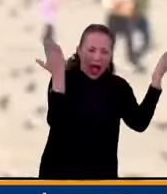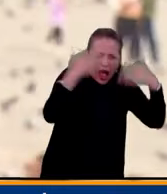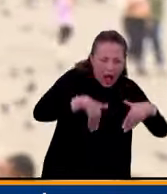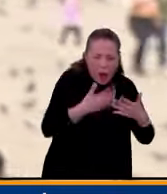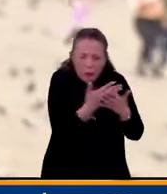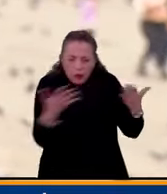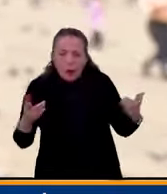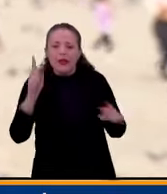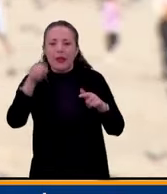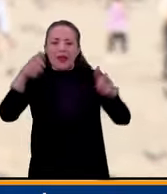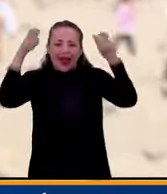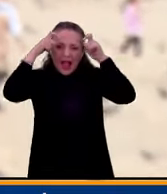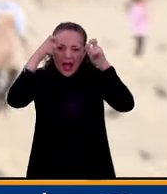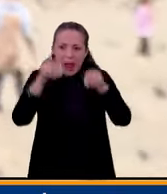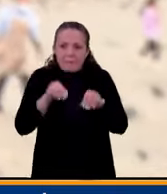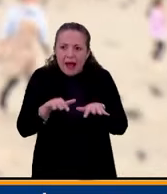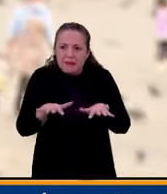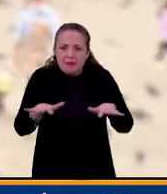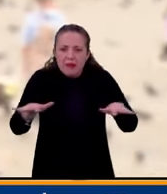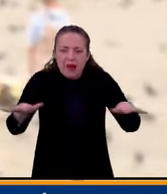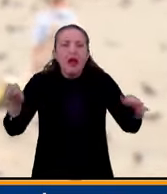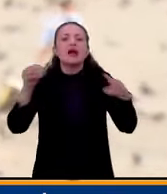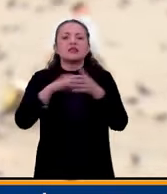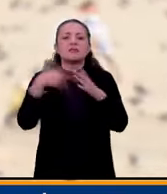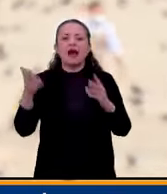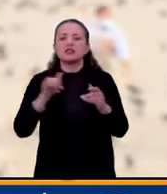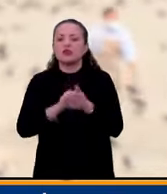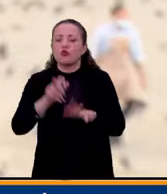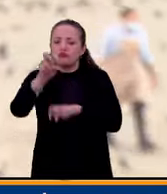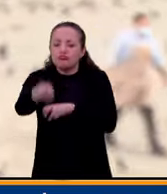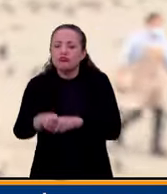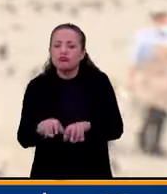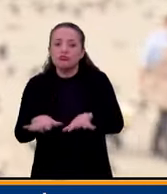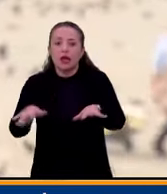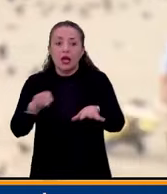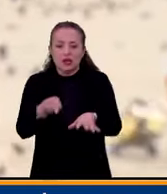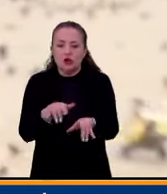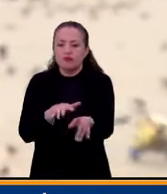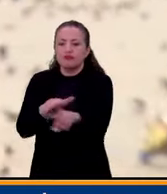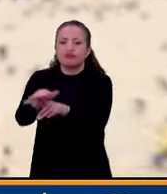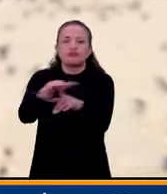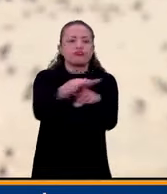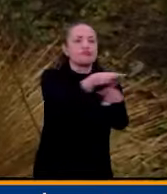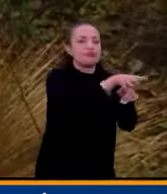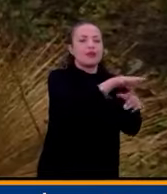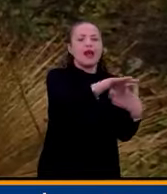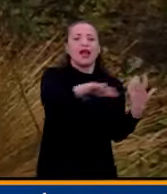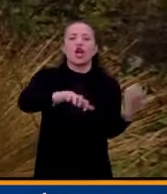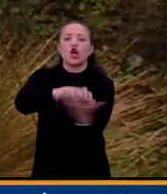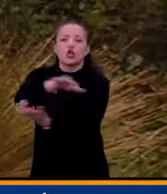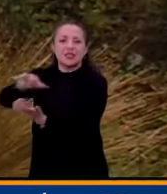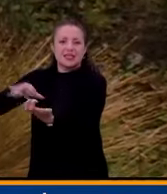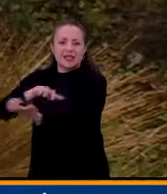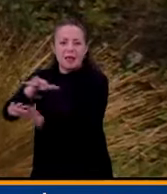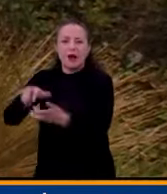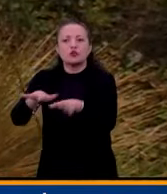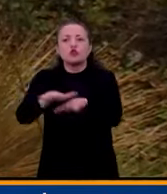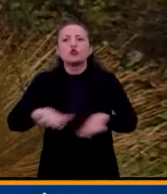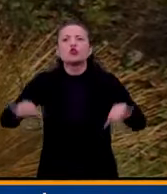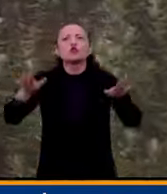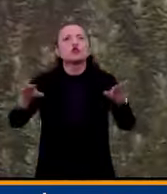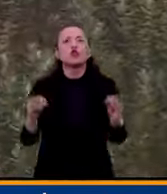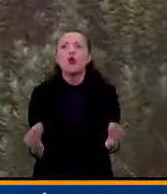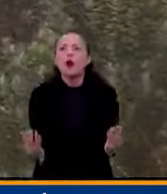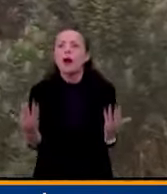la extensión agrícola, pues estaban afectando muchos de los ecosistemas que estaban en el parque, la